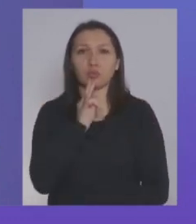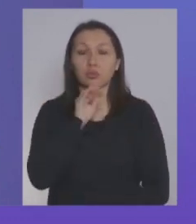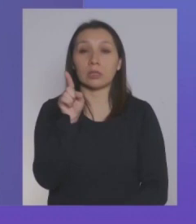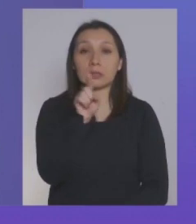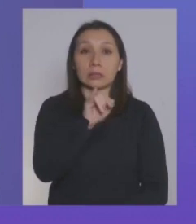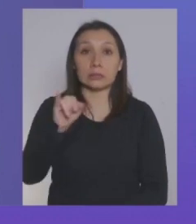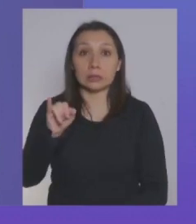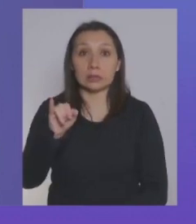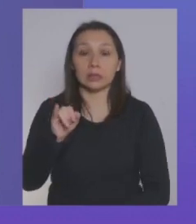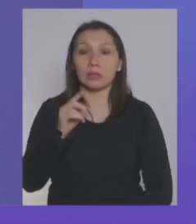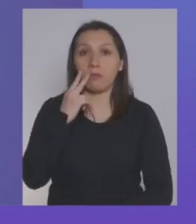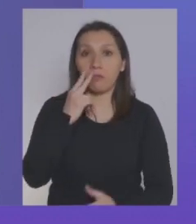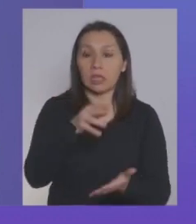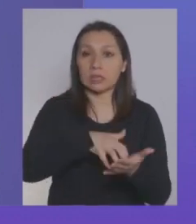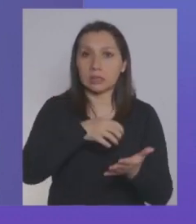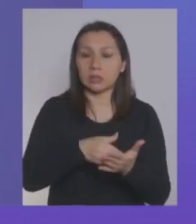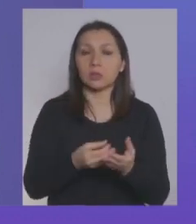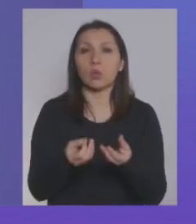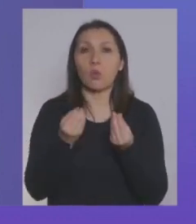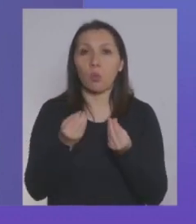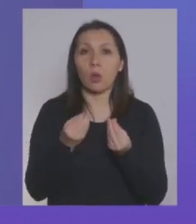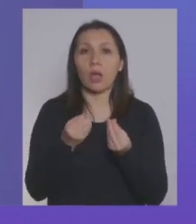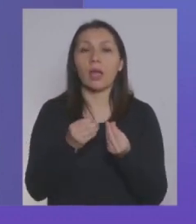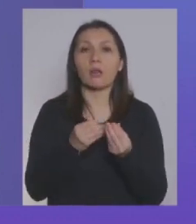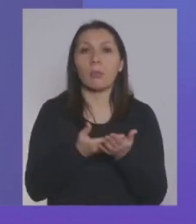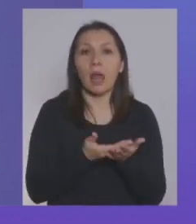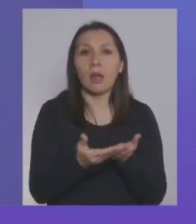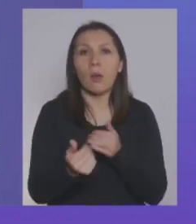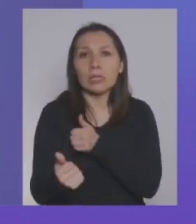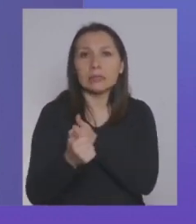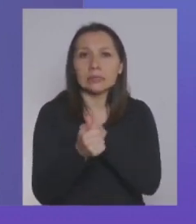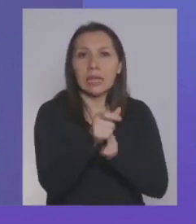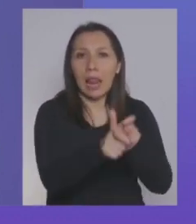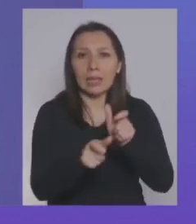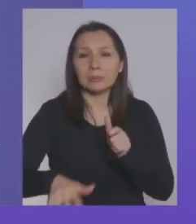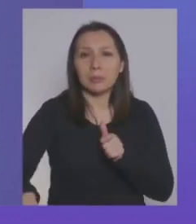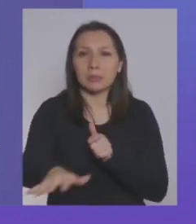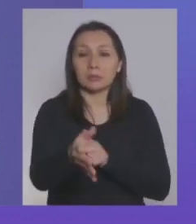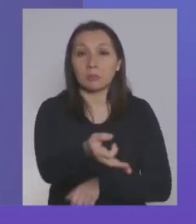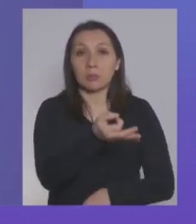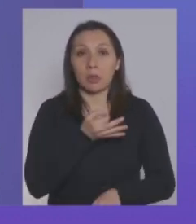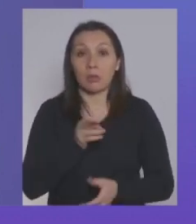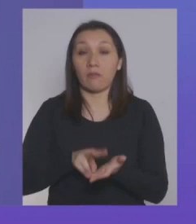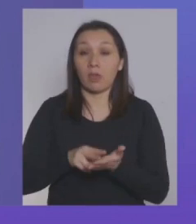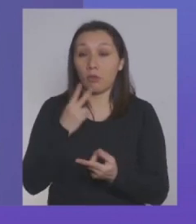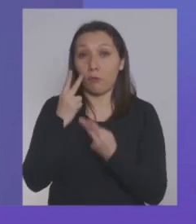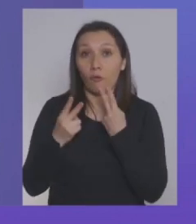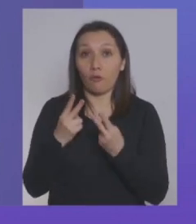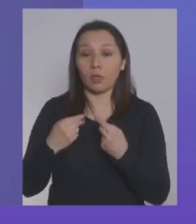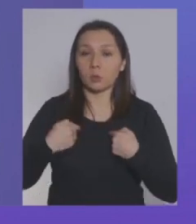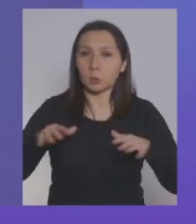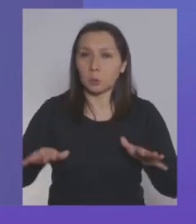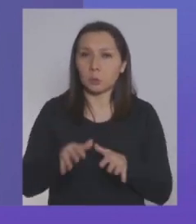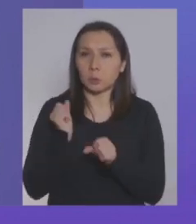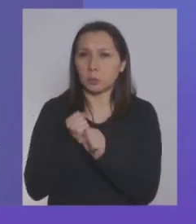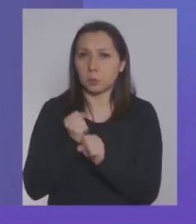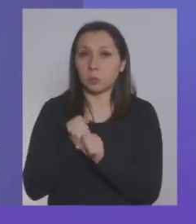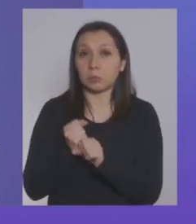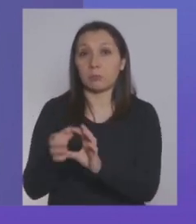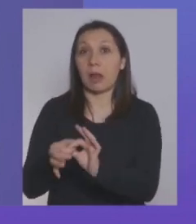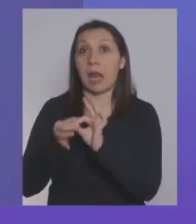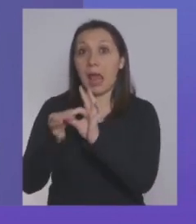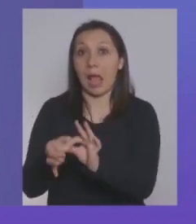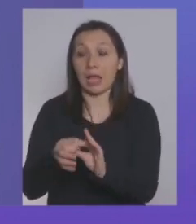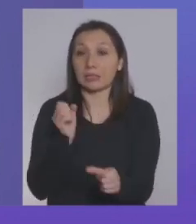Impuestos Internos de Tesorería, que hay un beneficio muy palpable para la población. Y ustedes dicen, la verdad es cuando uno ve que uno está haciendo, que gracias a